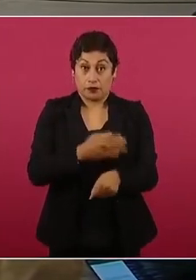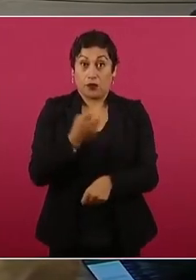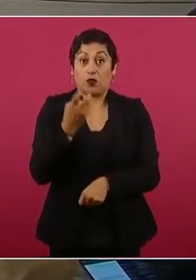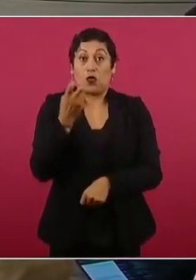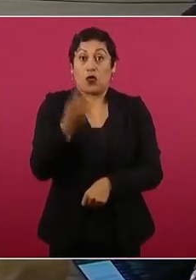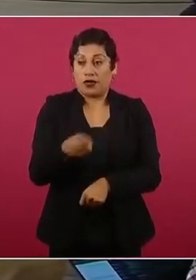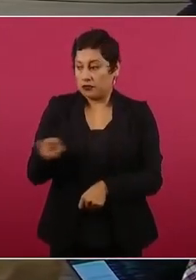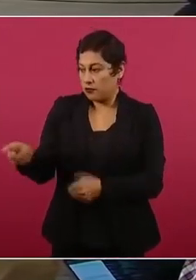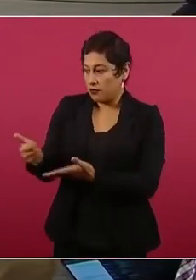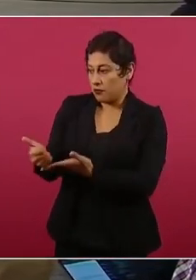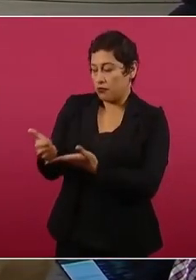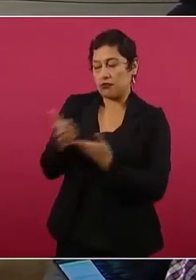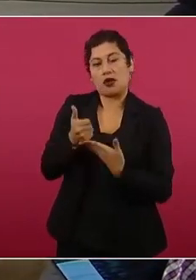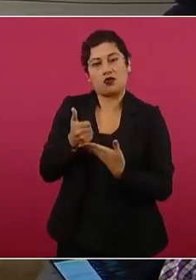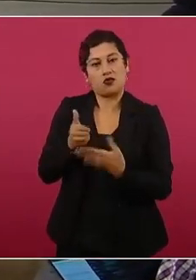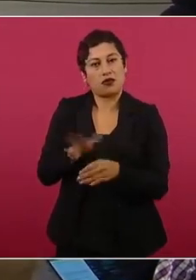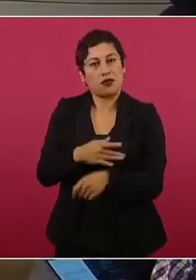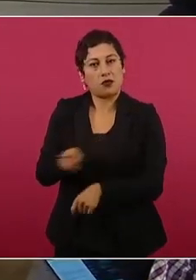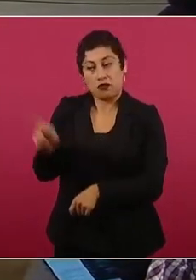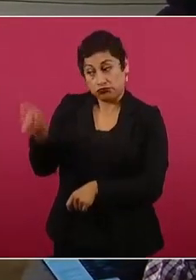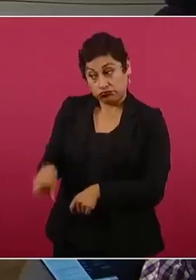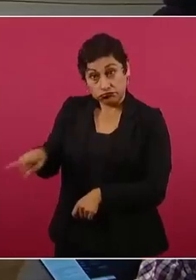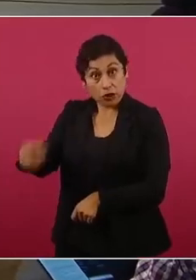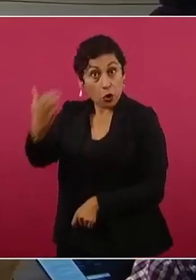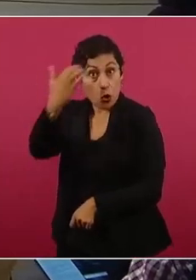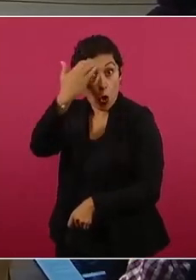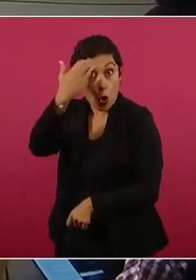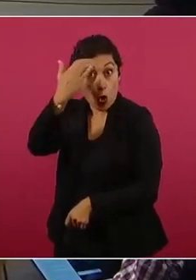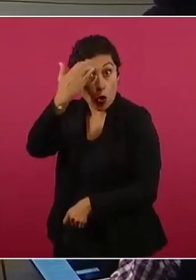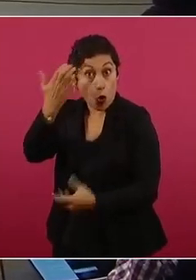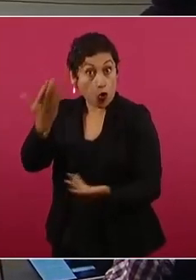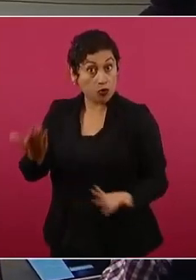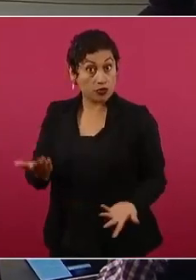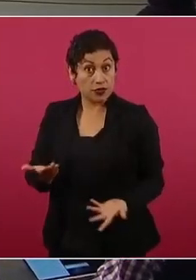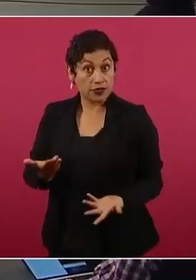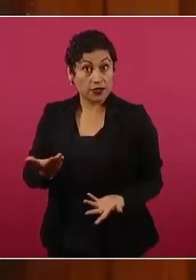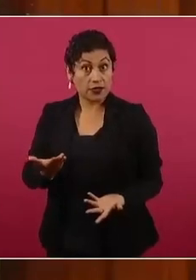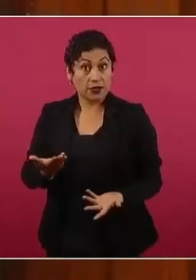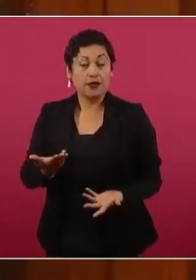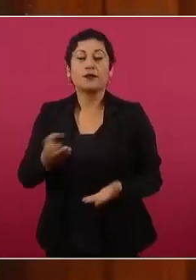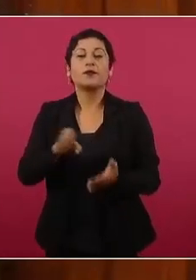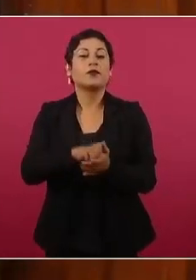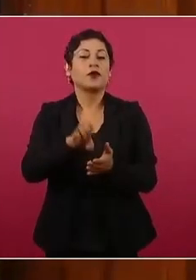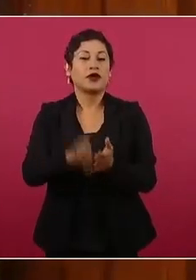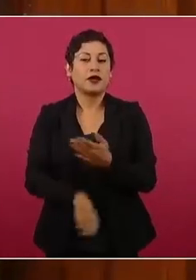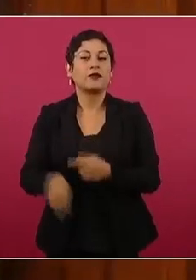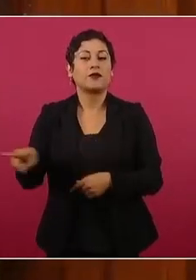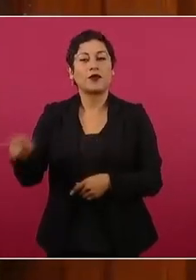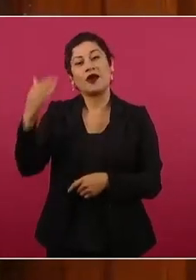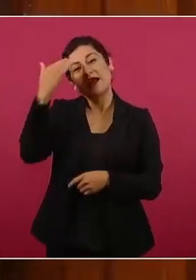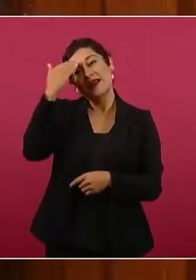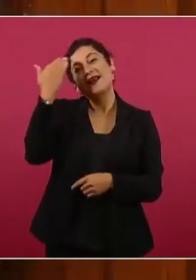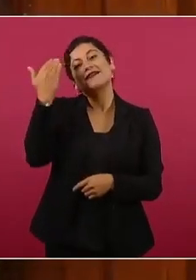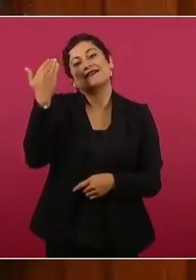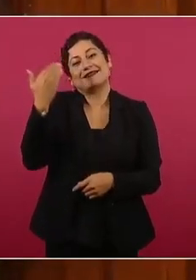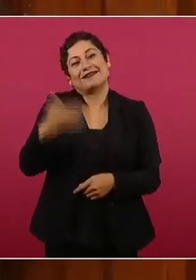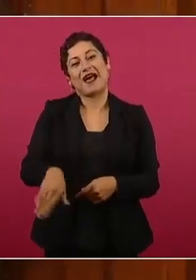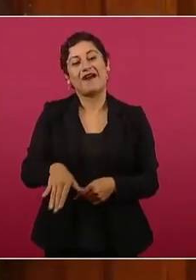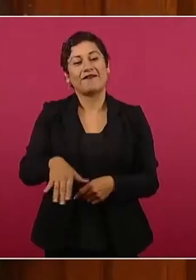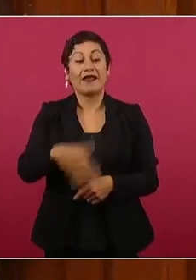tiene conocimiento, sabe, por ejemplo, que el general Cárdenas